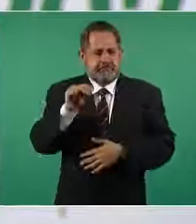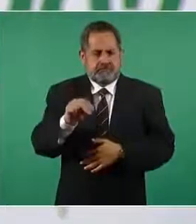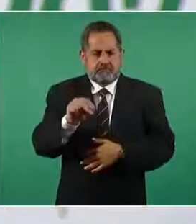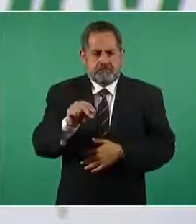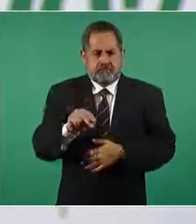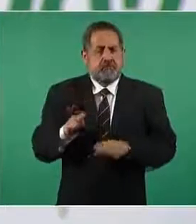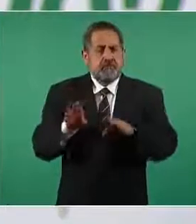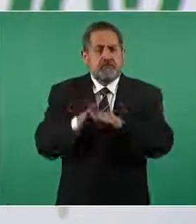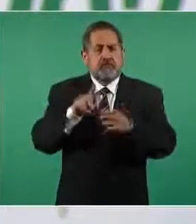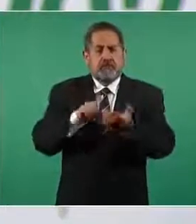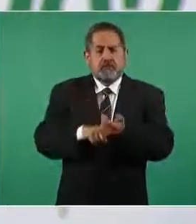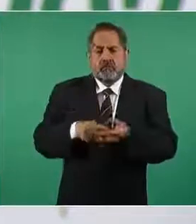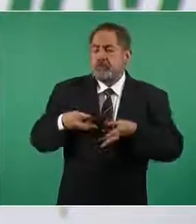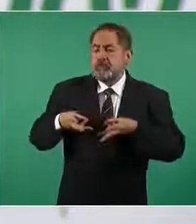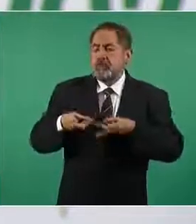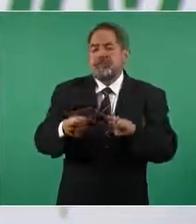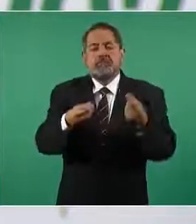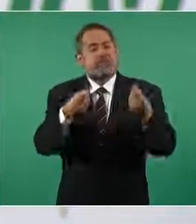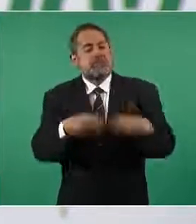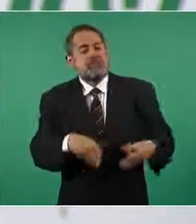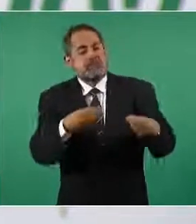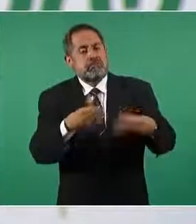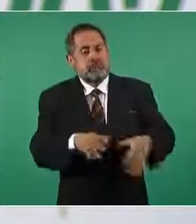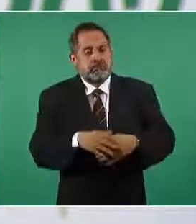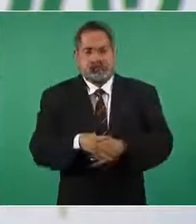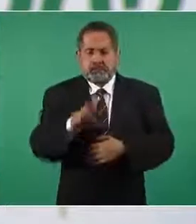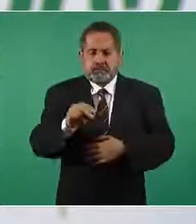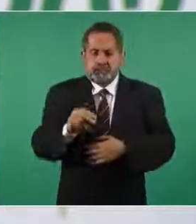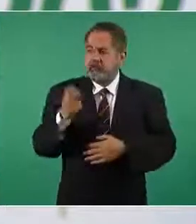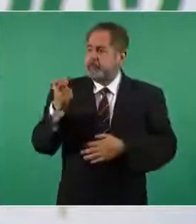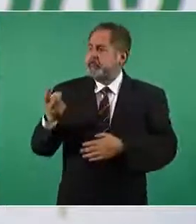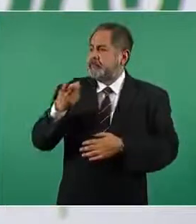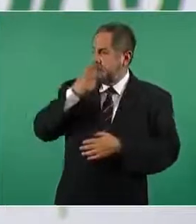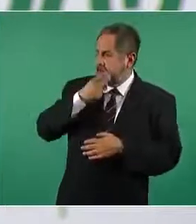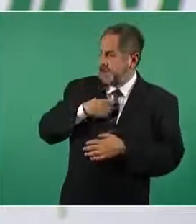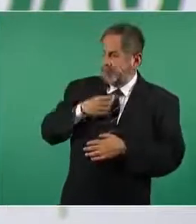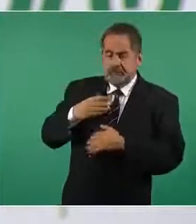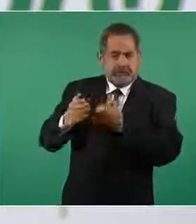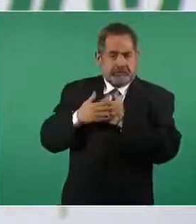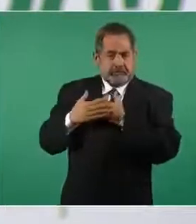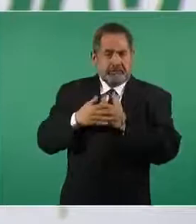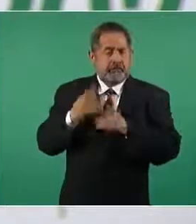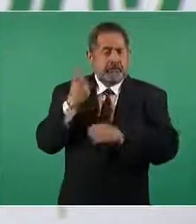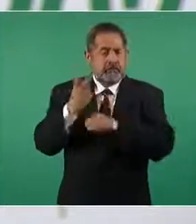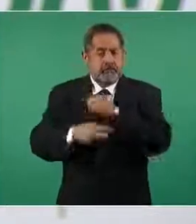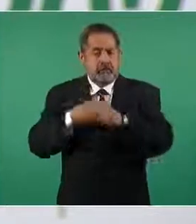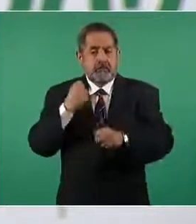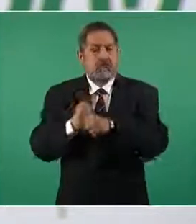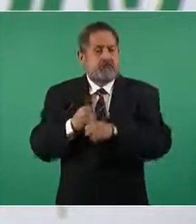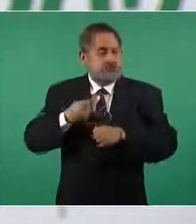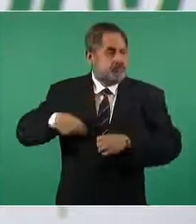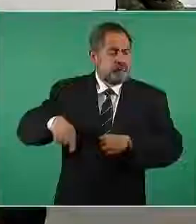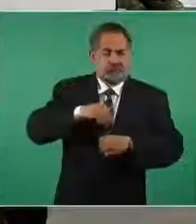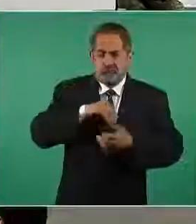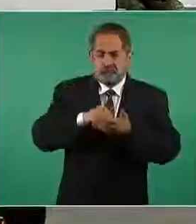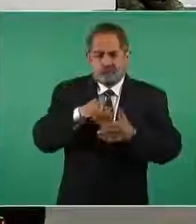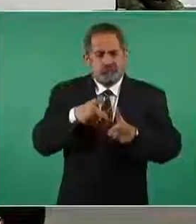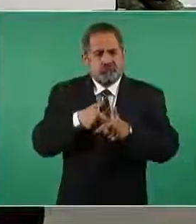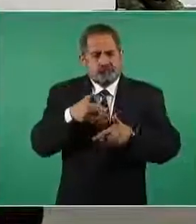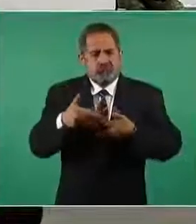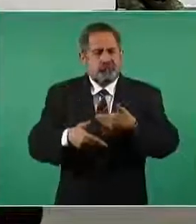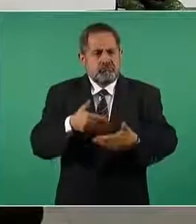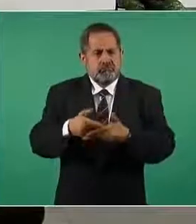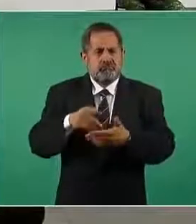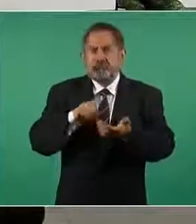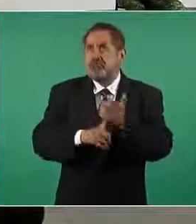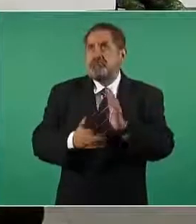de recursos públicos esas son las directivas con las que desde hace dos años hemos estado construyendo este